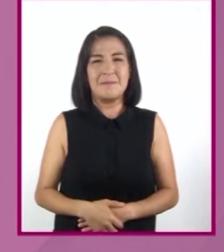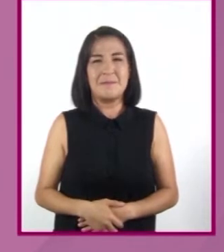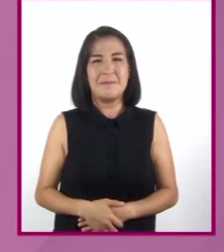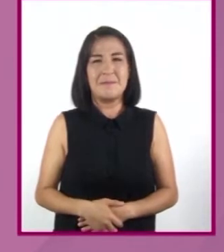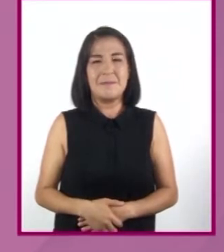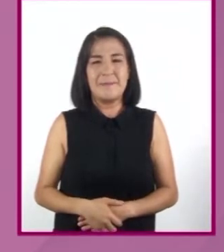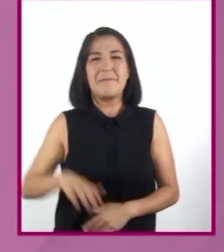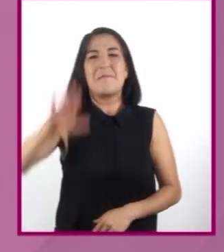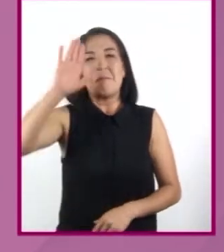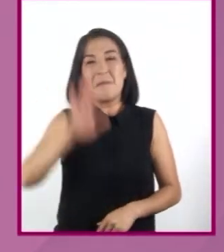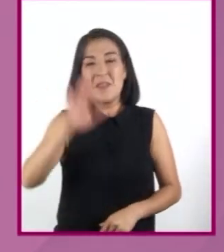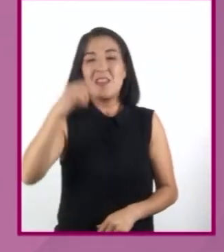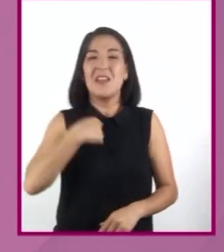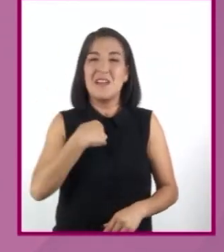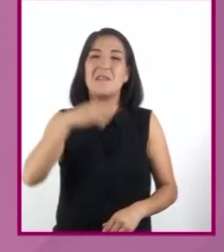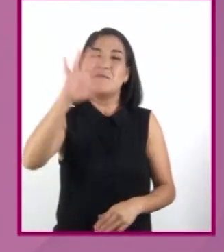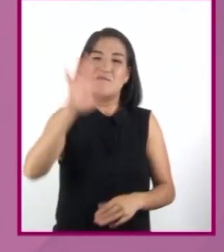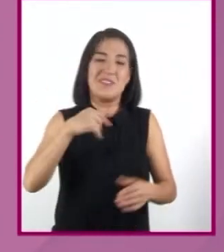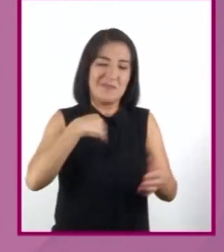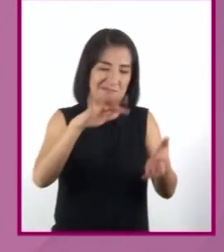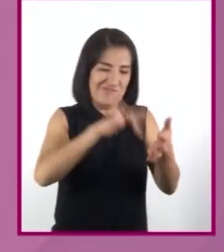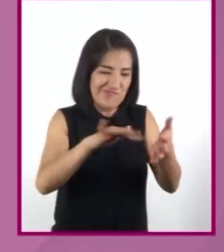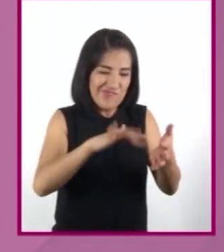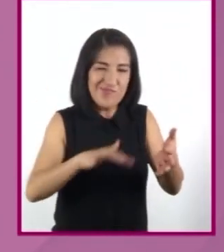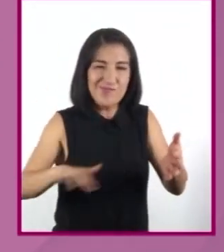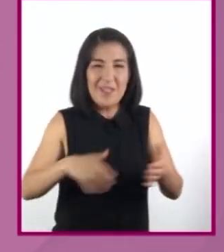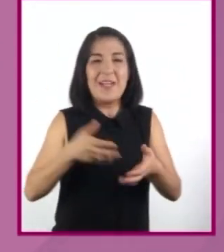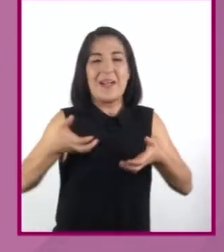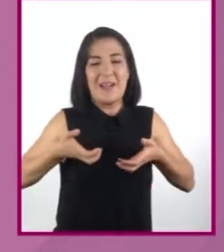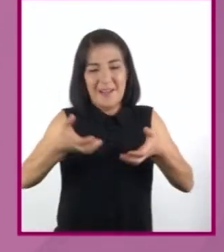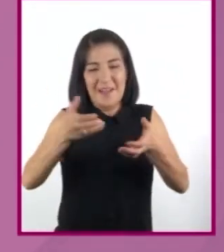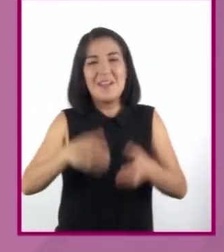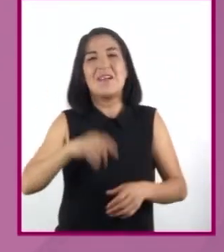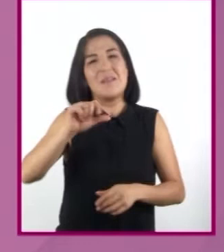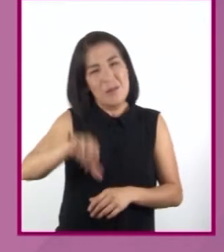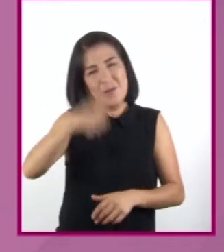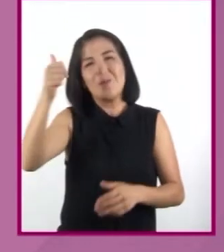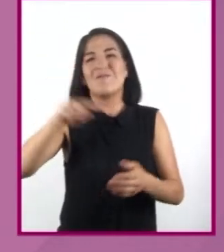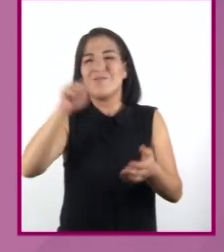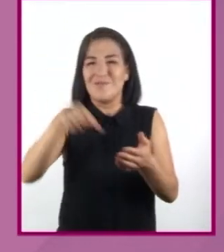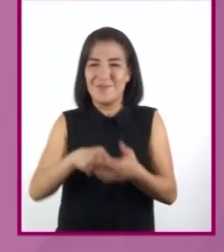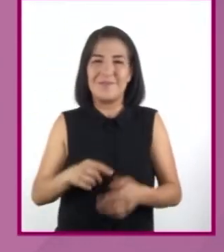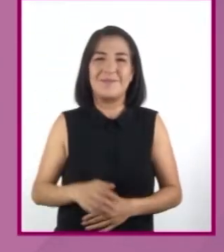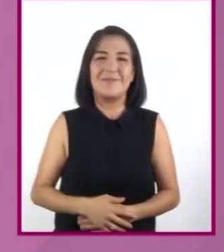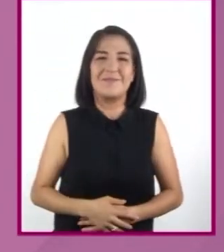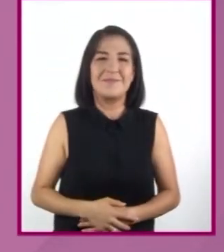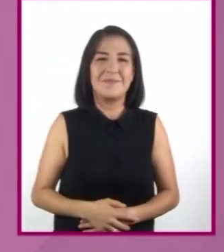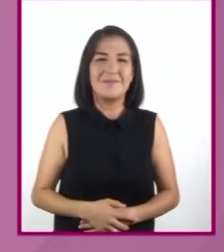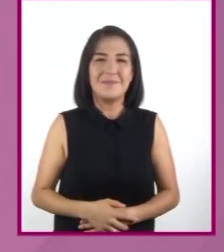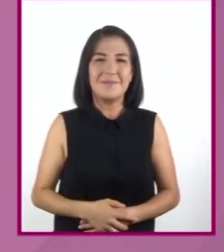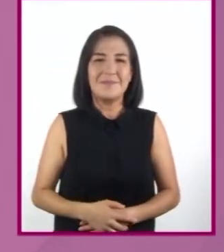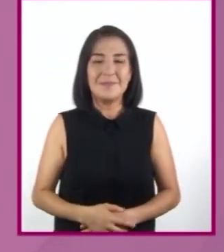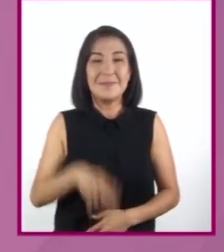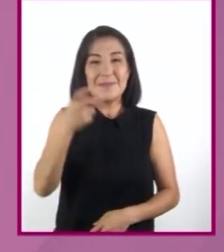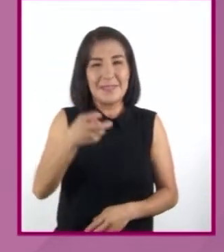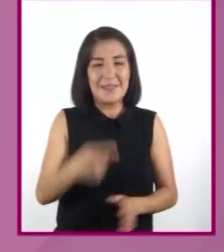Parece que tendremos que leer Los Crímenes de la Calle Morgue para saberlo. Esto fue su reality show,